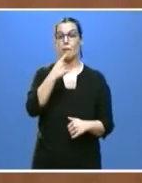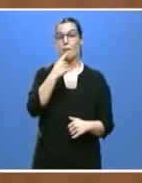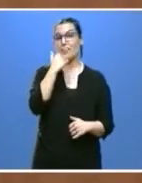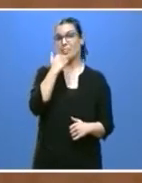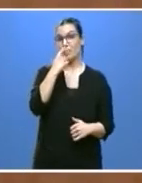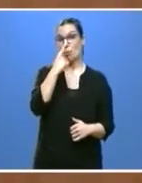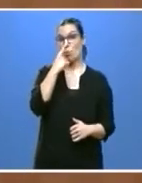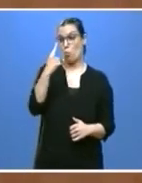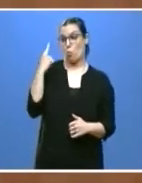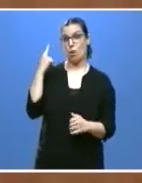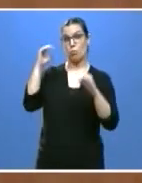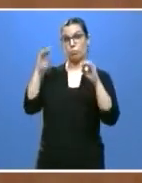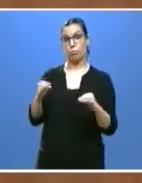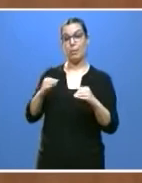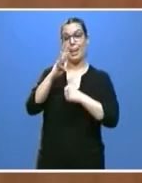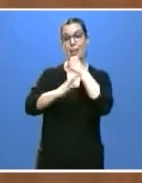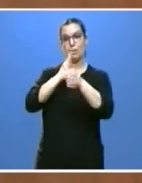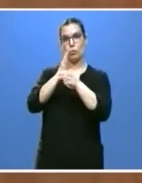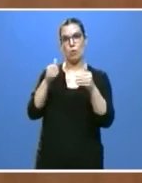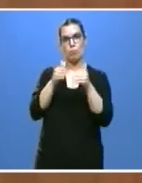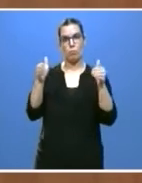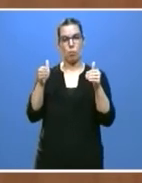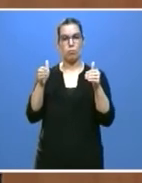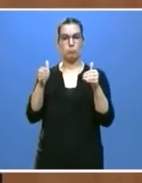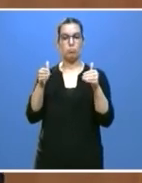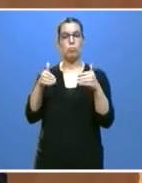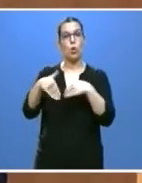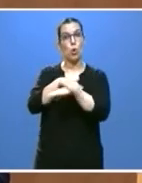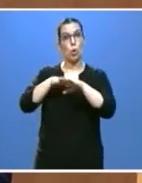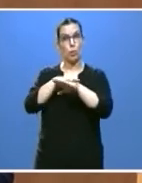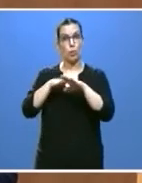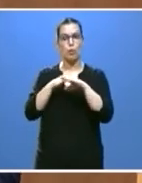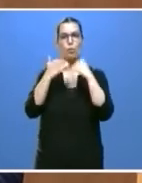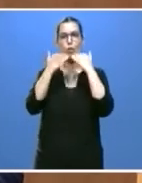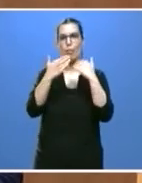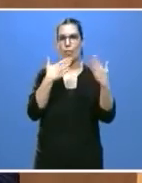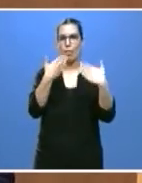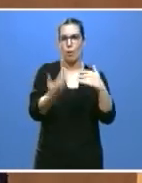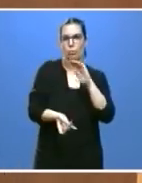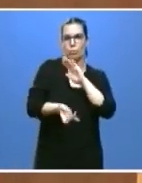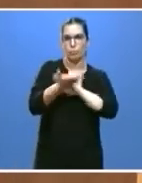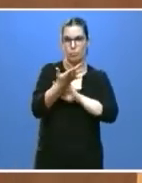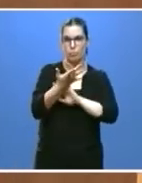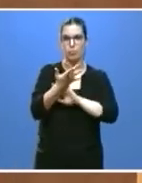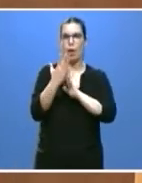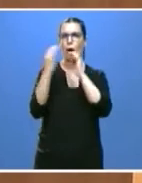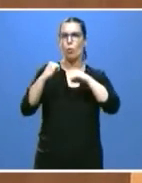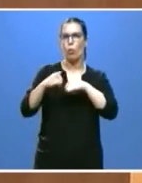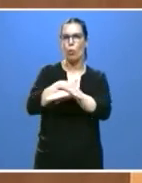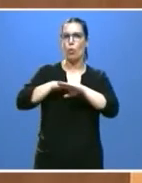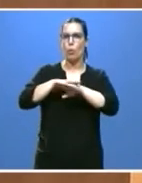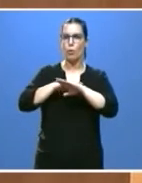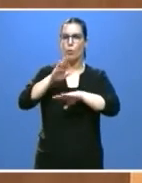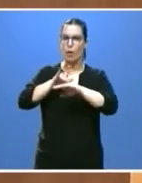casi un año con un gobierno fruto del diálogo, con un acuerdo de gobierno para el futuro de Castilla y León que impulsamos con